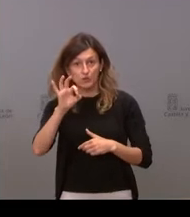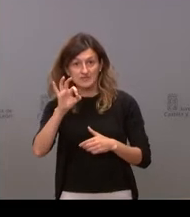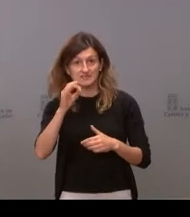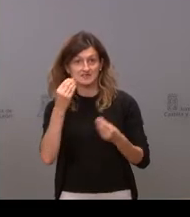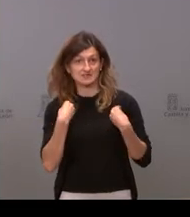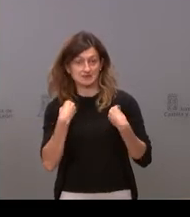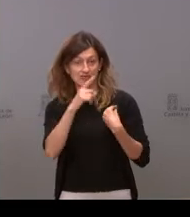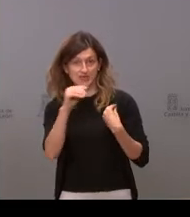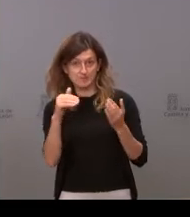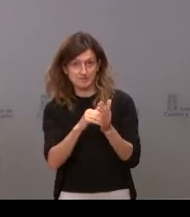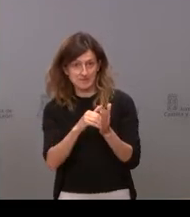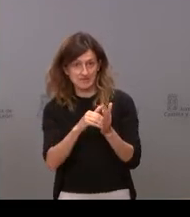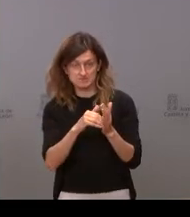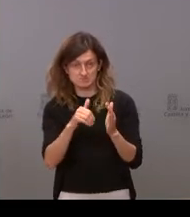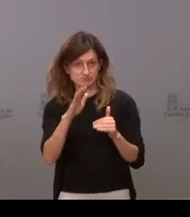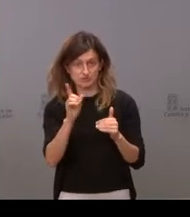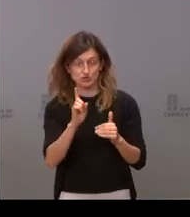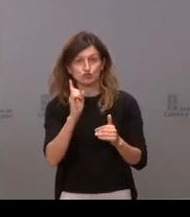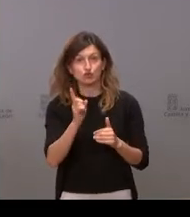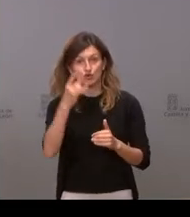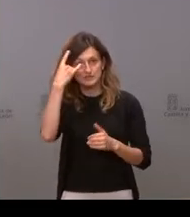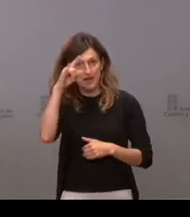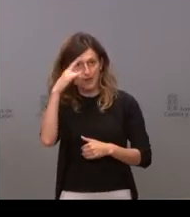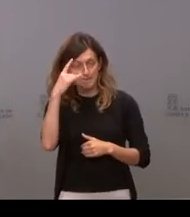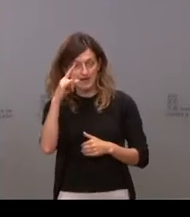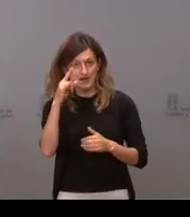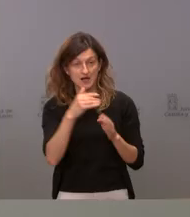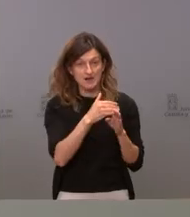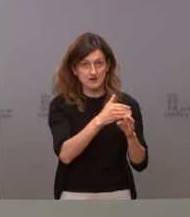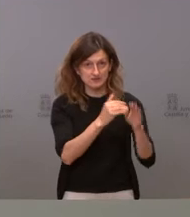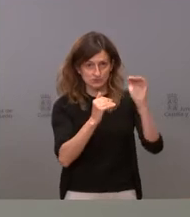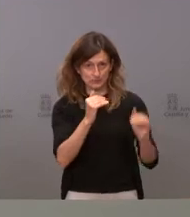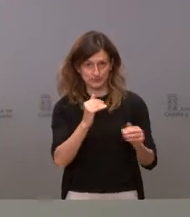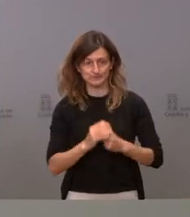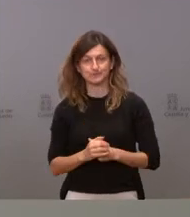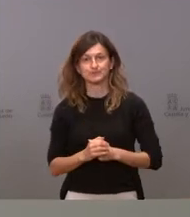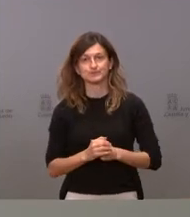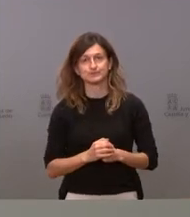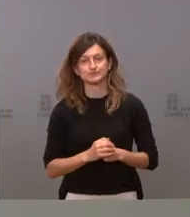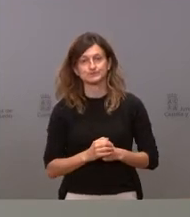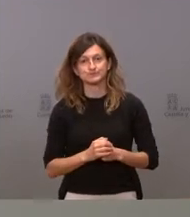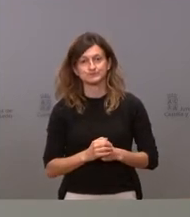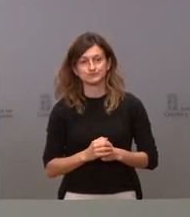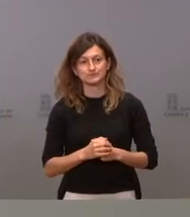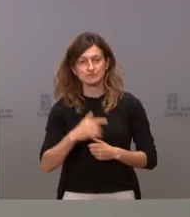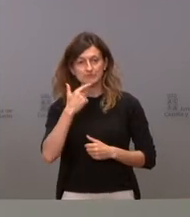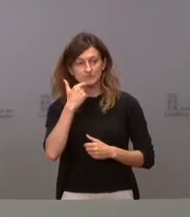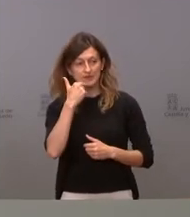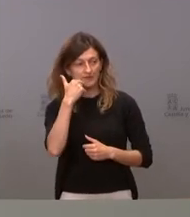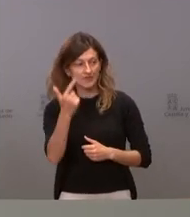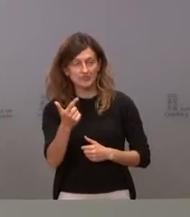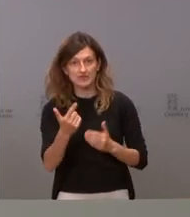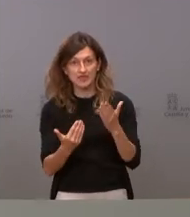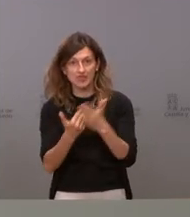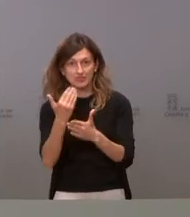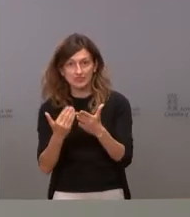habitantes y casi todos, a excepción de Salamanca, presentan una tendencia de descenso. Señalar que en estos días